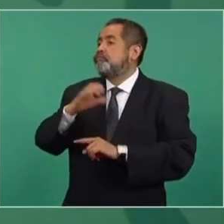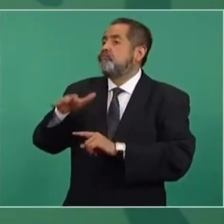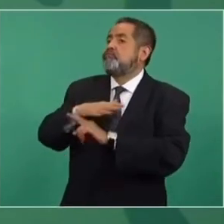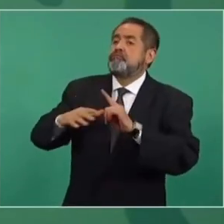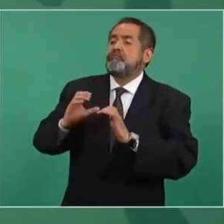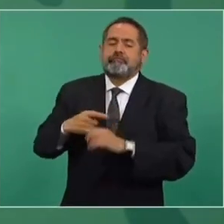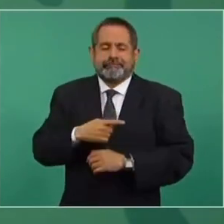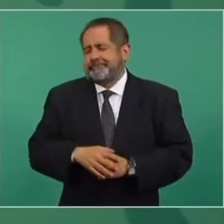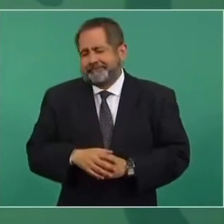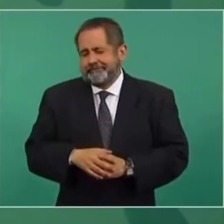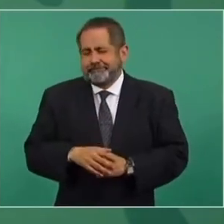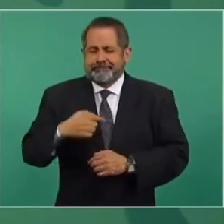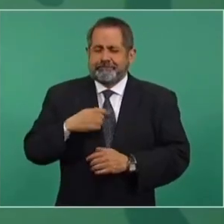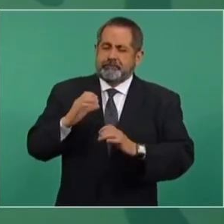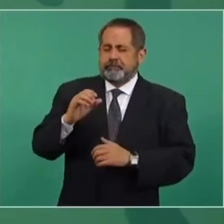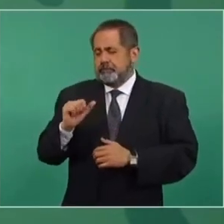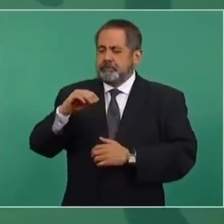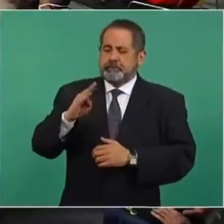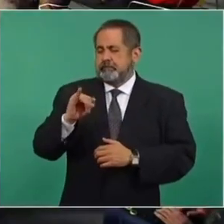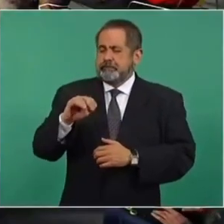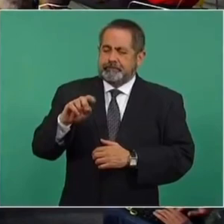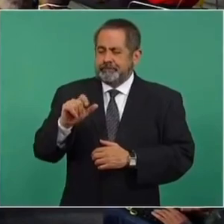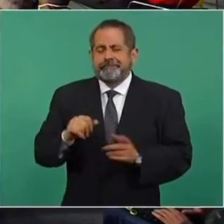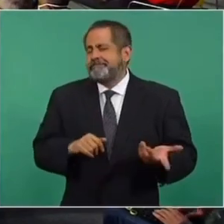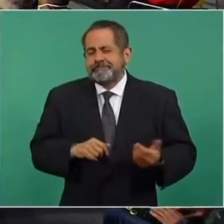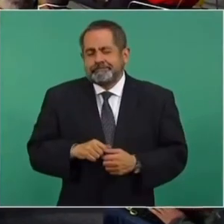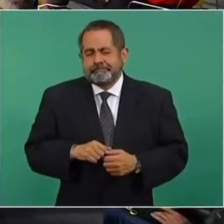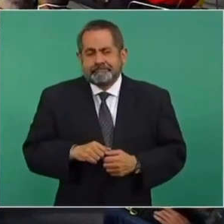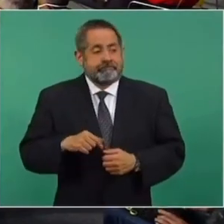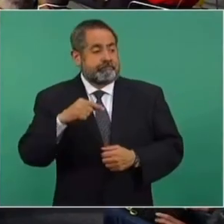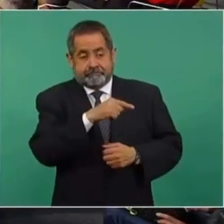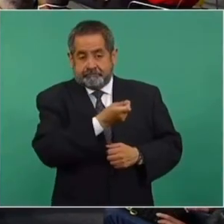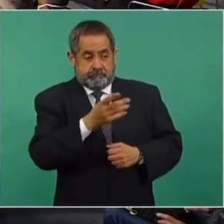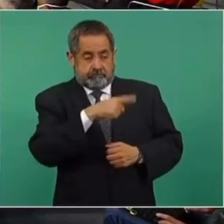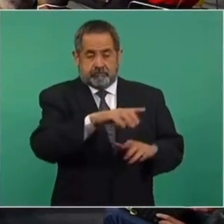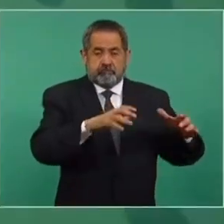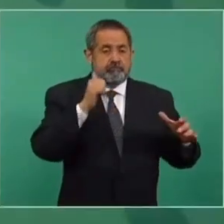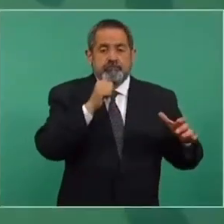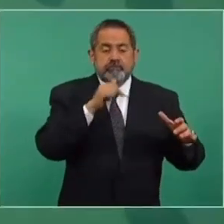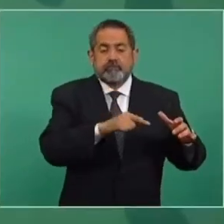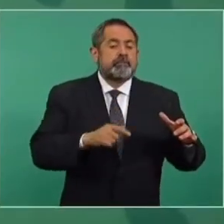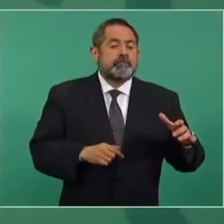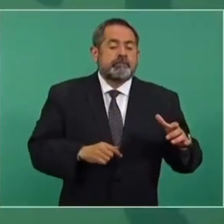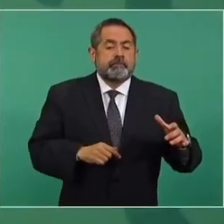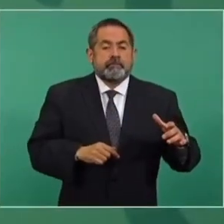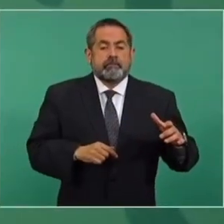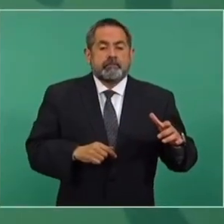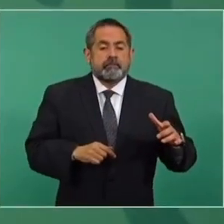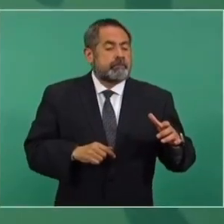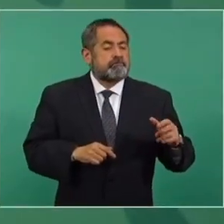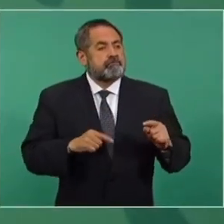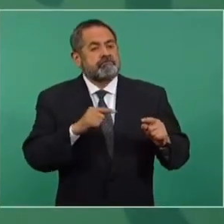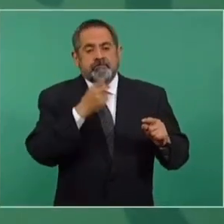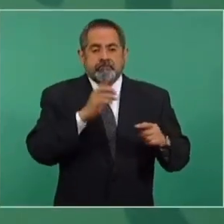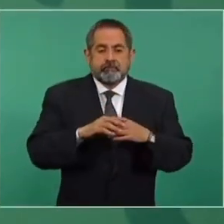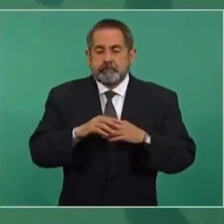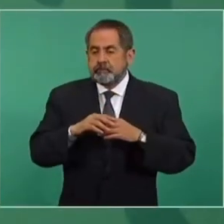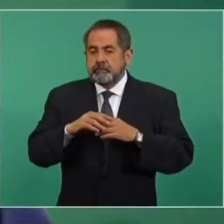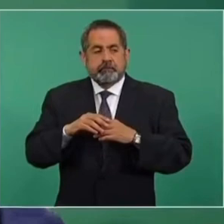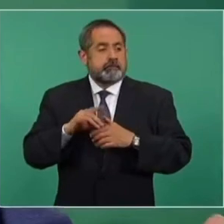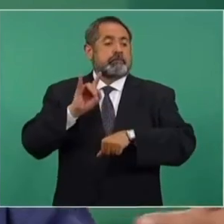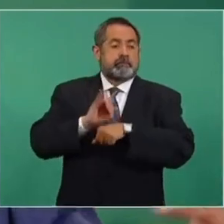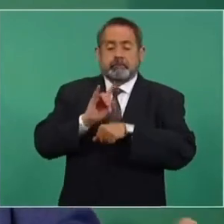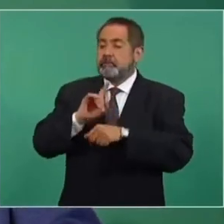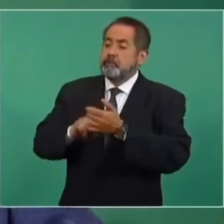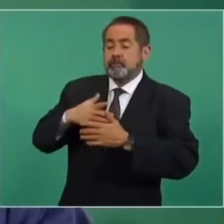tienen como modo operandi el disfrazarse de